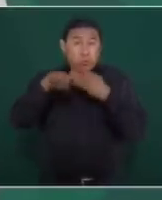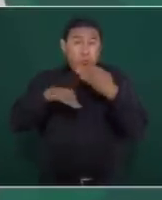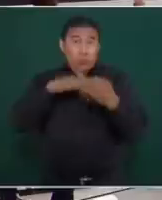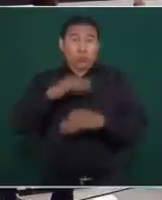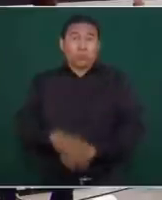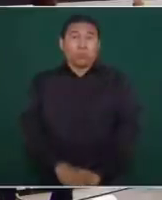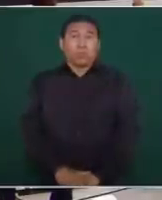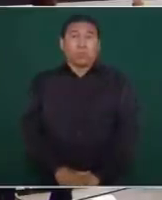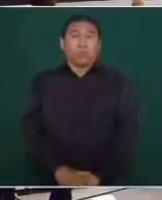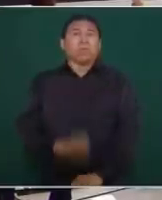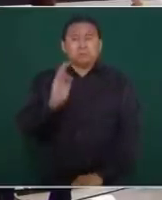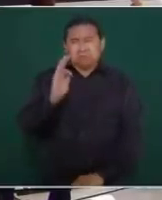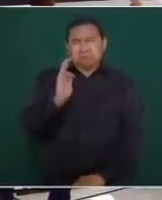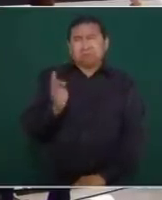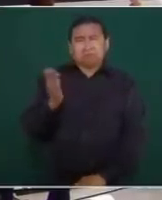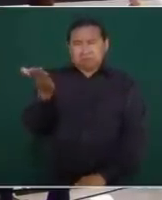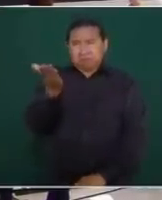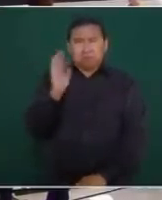aceptaron,